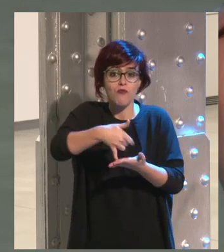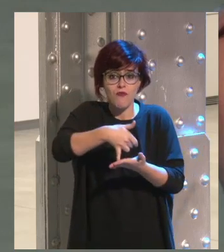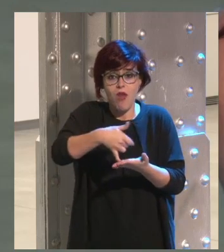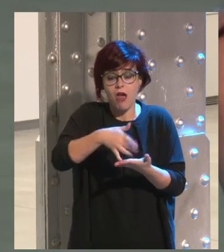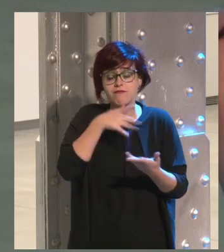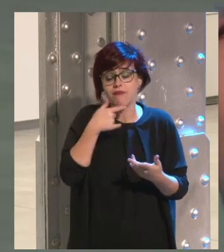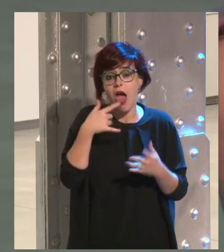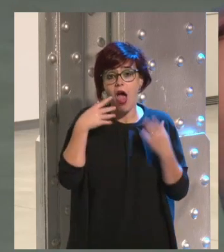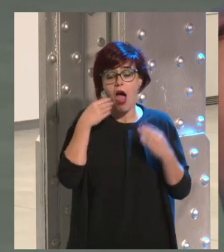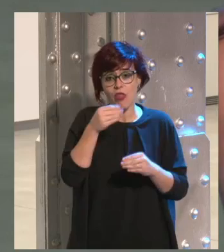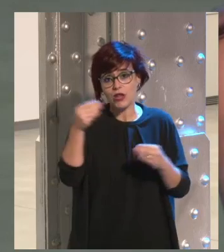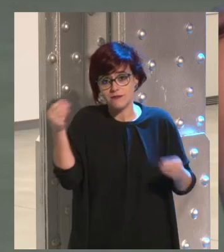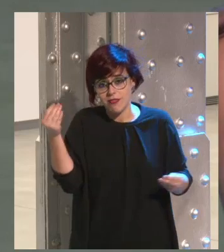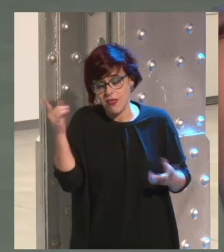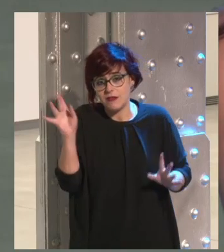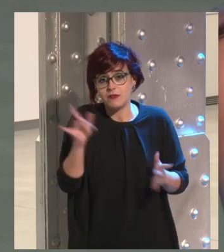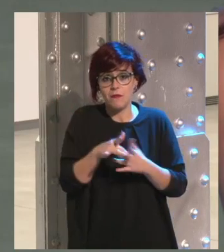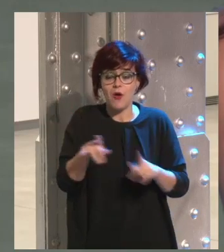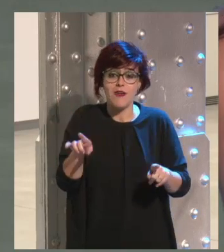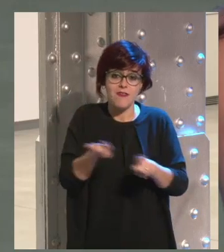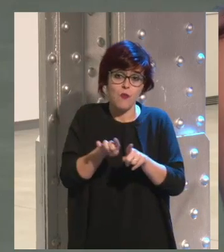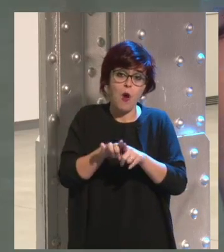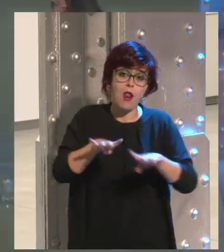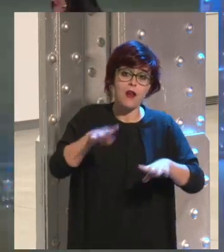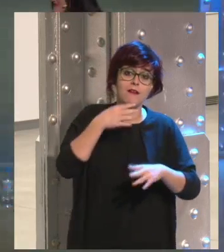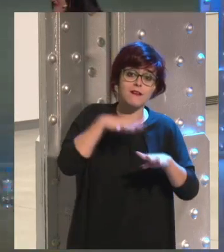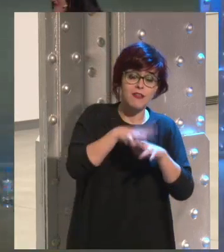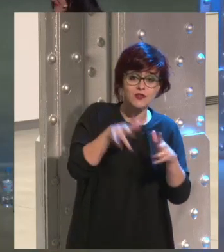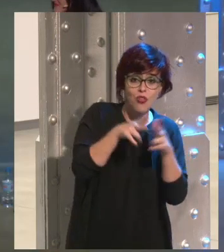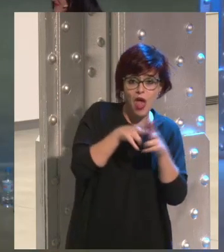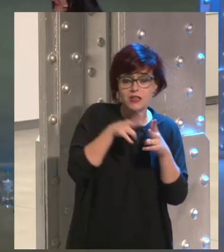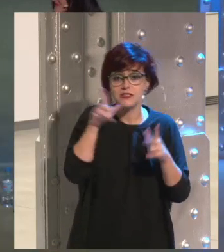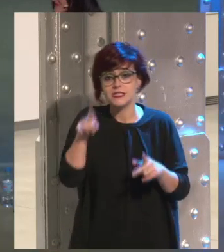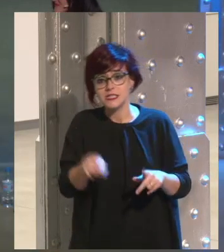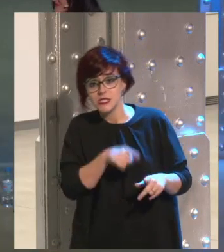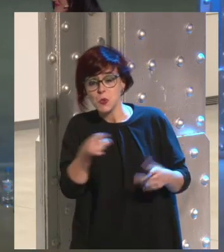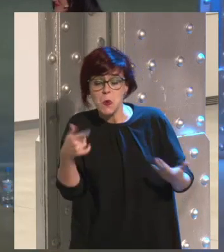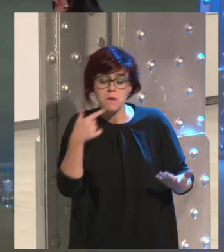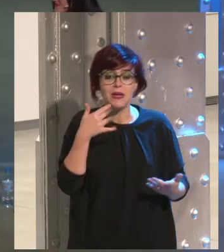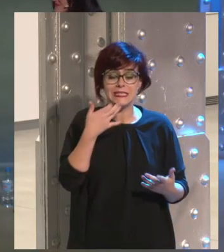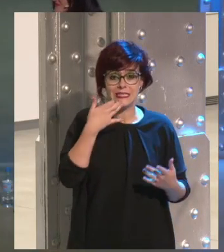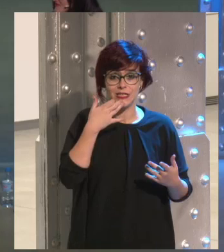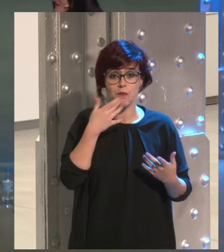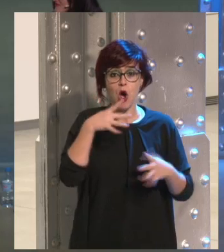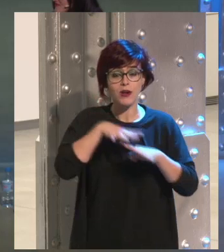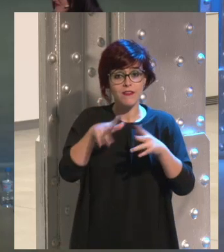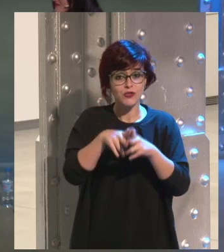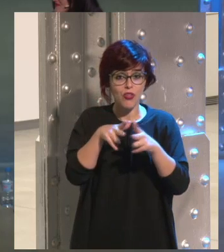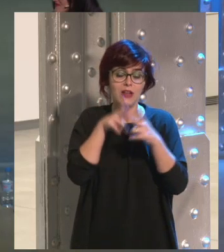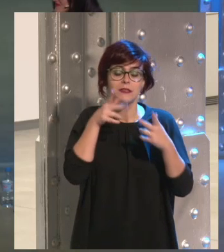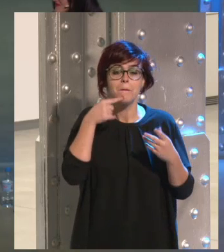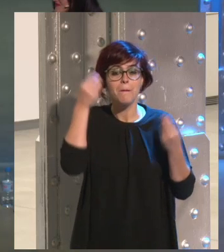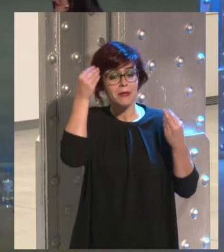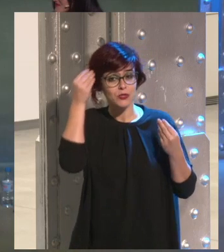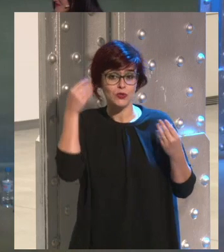es igual con redes sociales que sin ellas eso es jóvenes y redes sociales si lo vives lo compartes yo creo que el mejor cierre